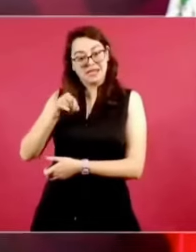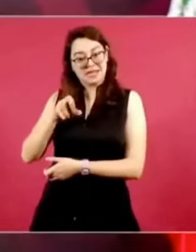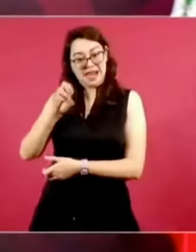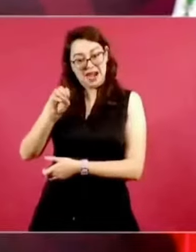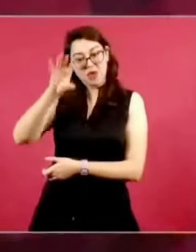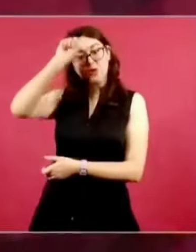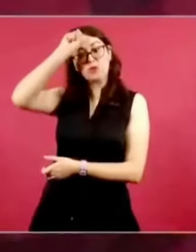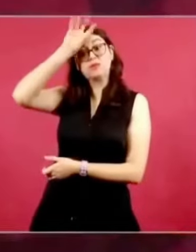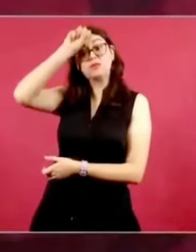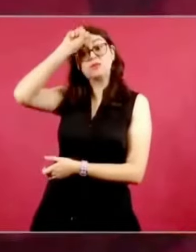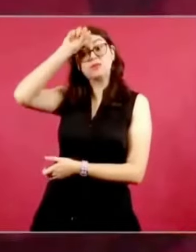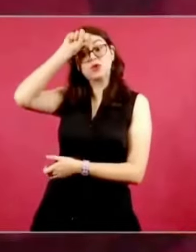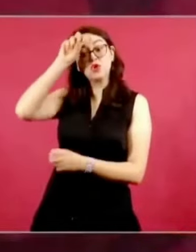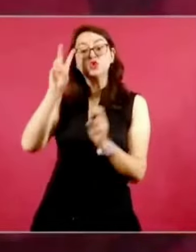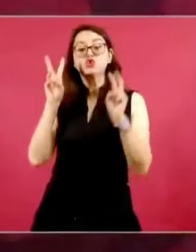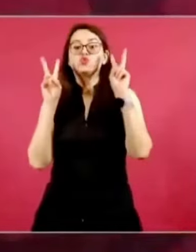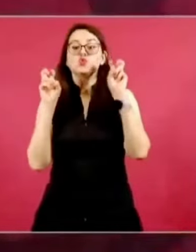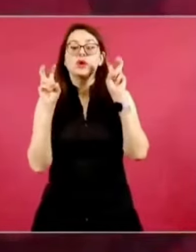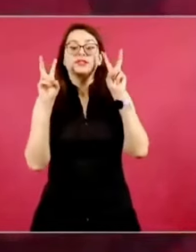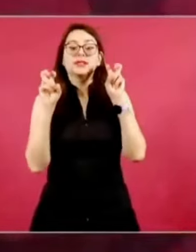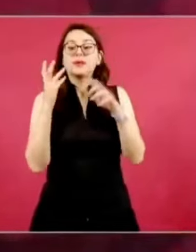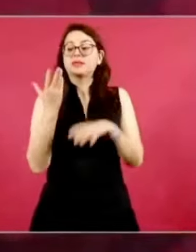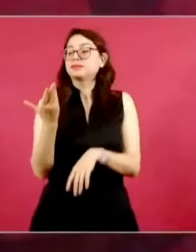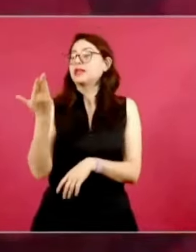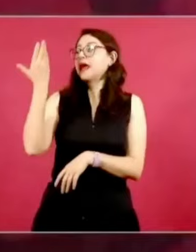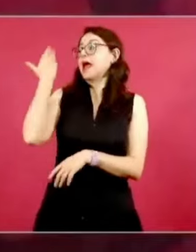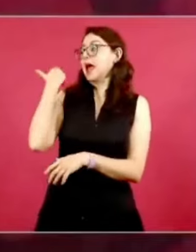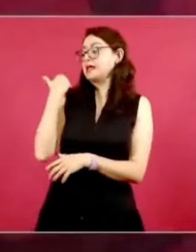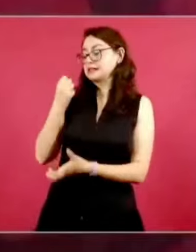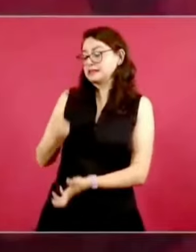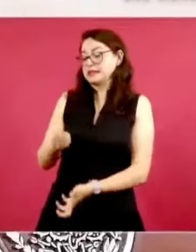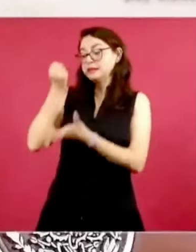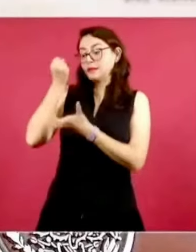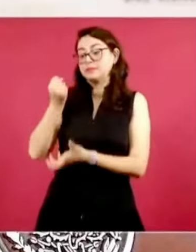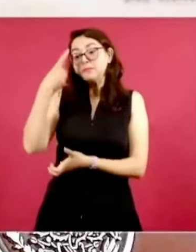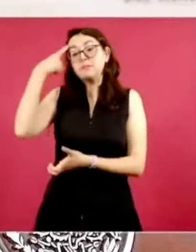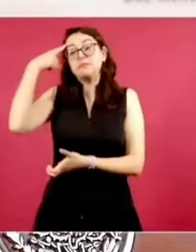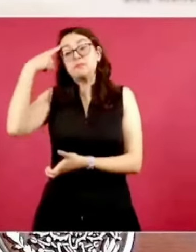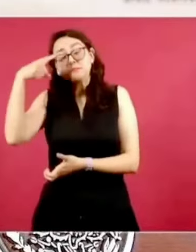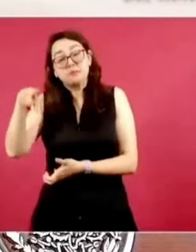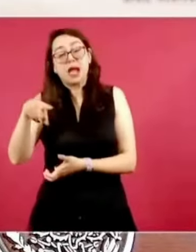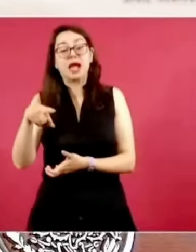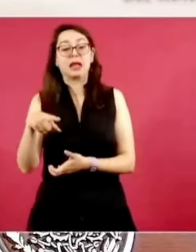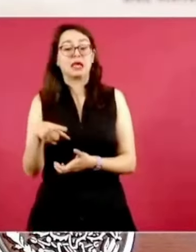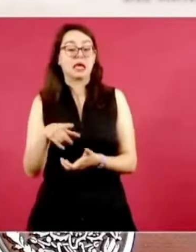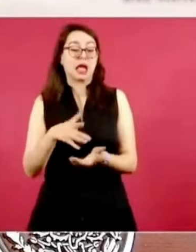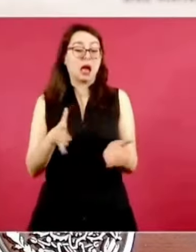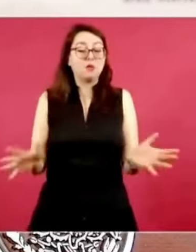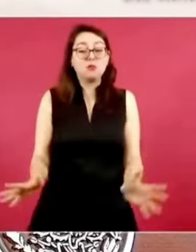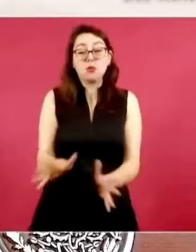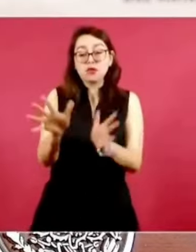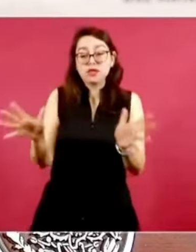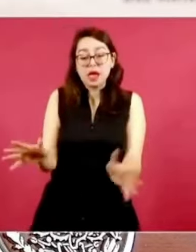no hacían nada, me consta, y